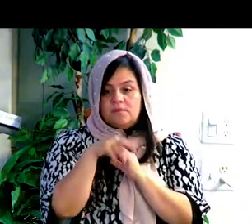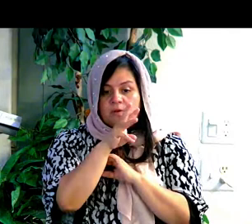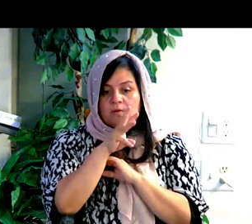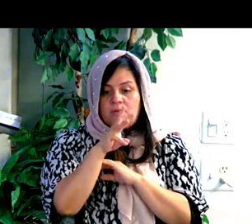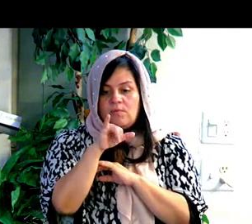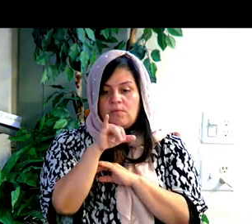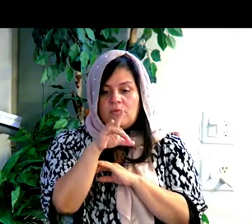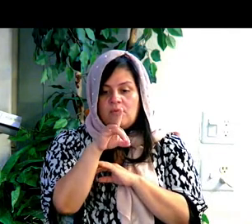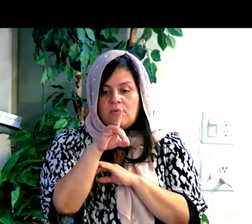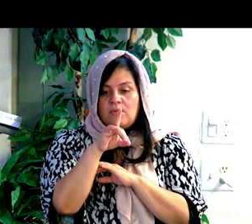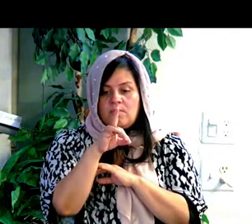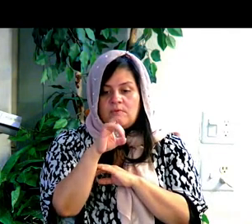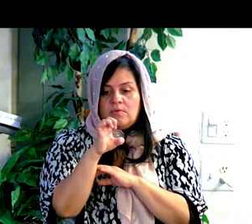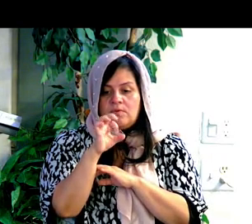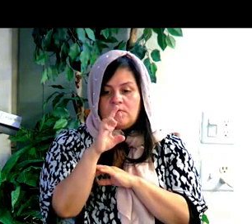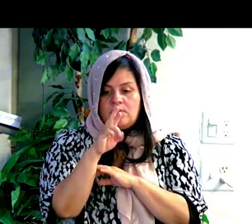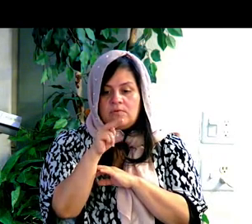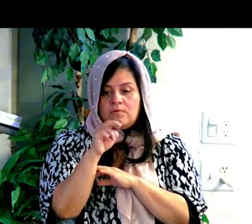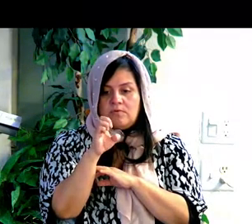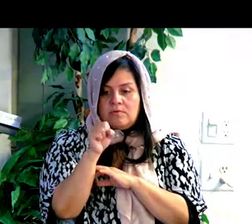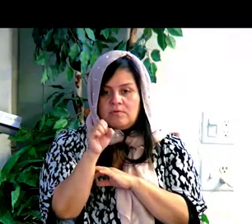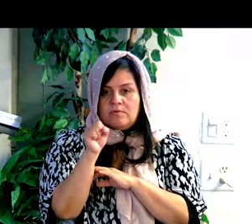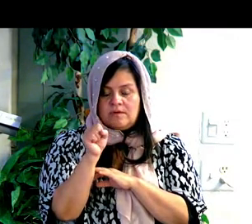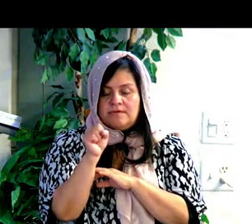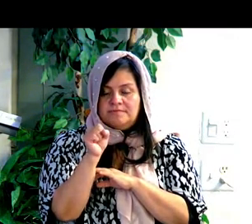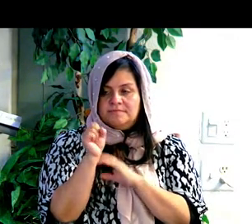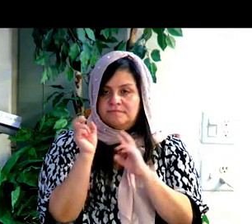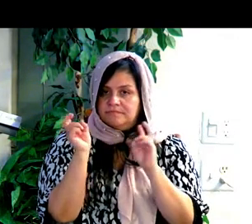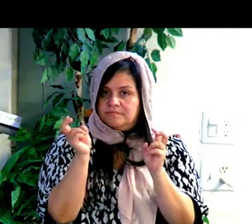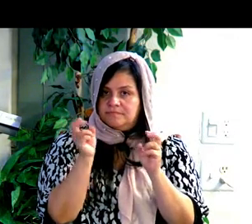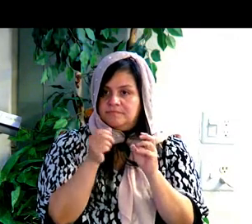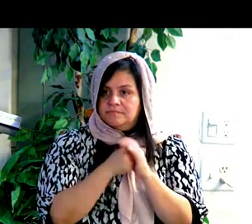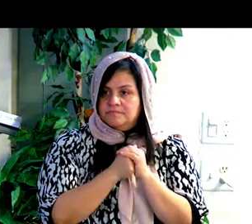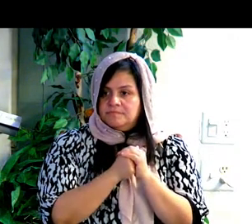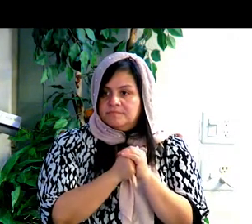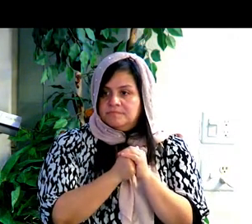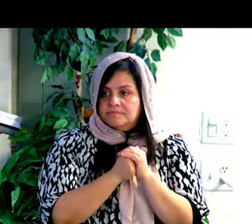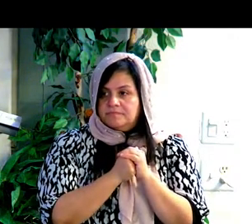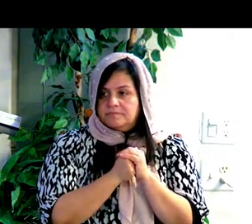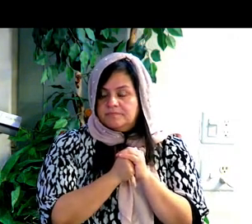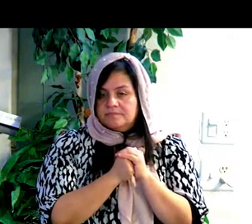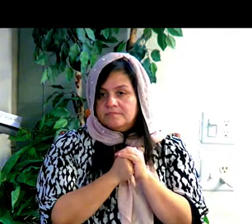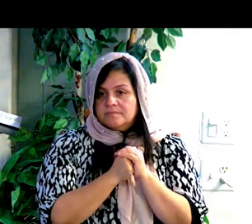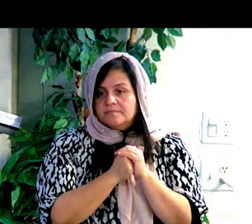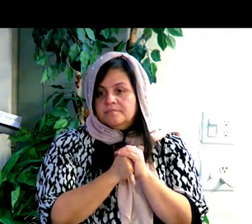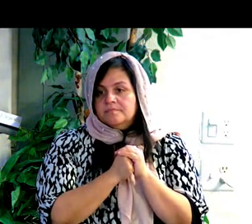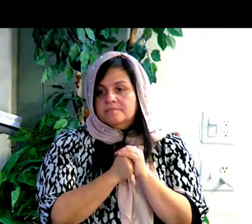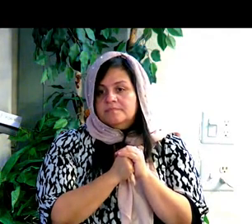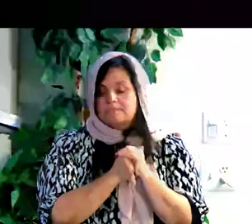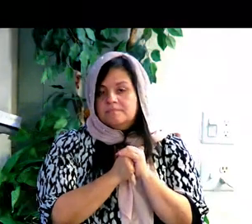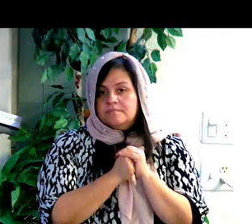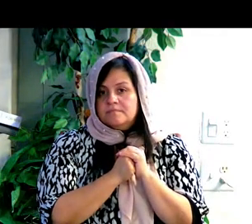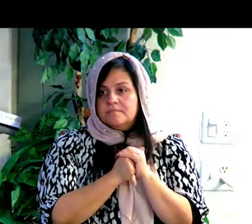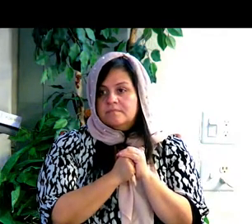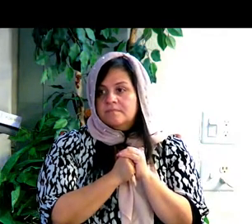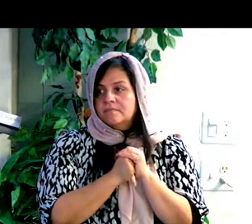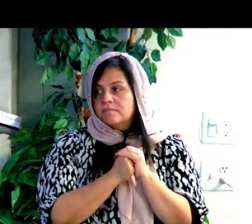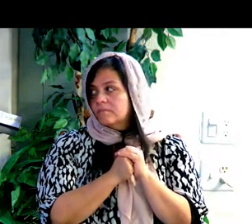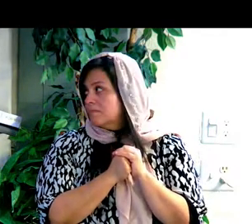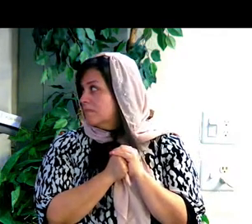que me acuerdo cuando fuiste mi primer amor, cuando me siguieron en el desierto. Good to have